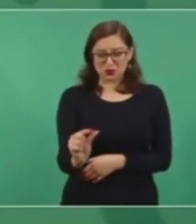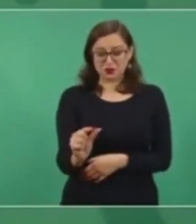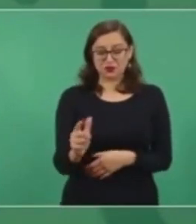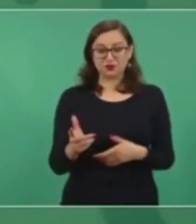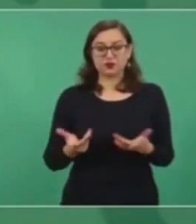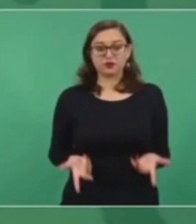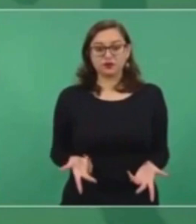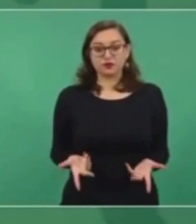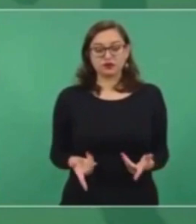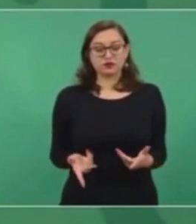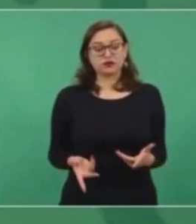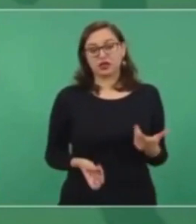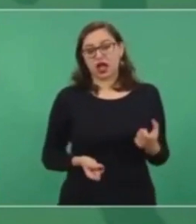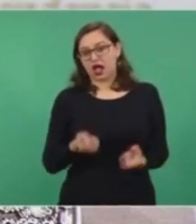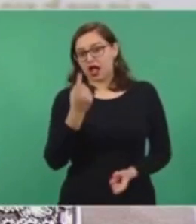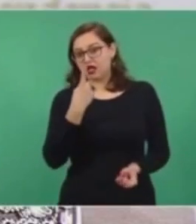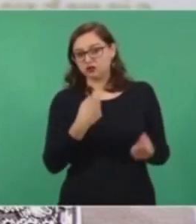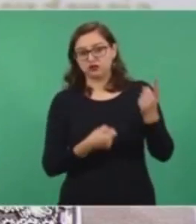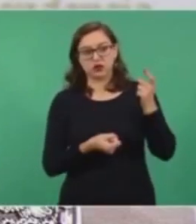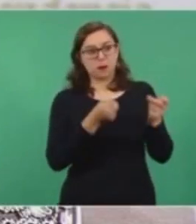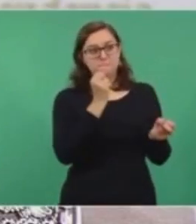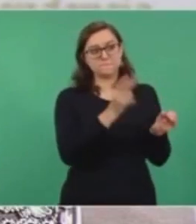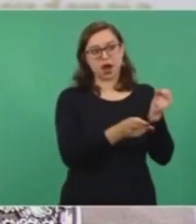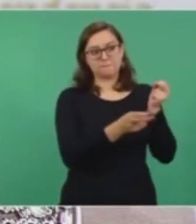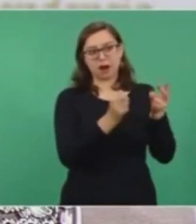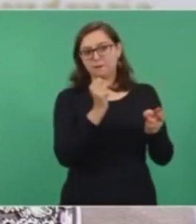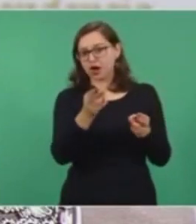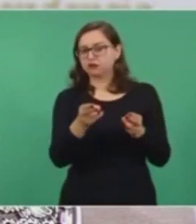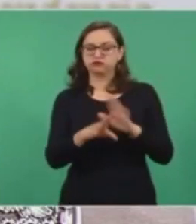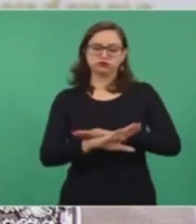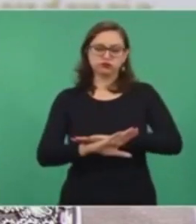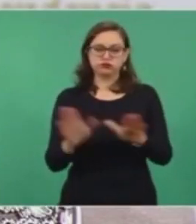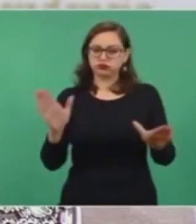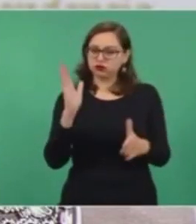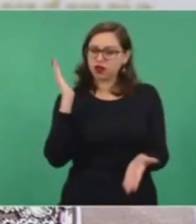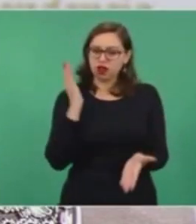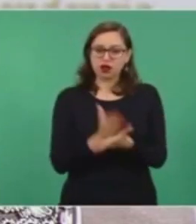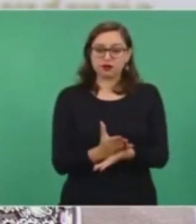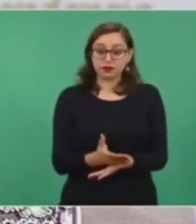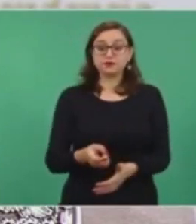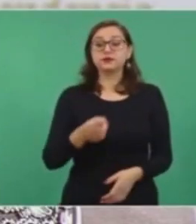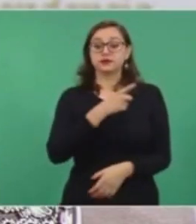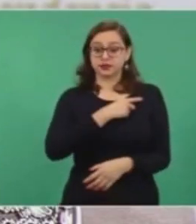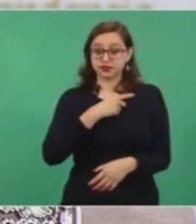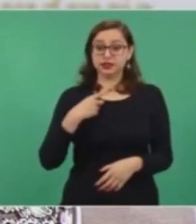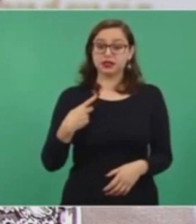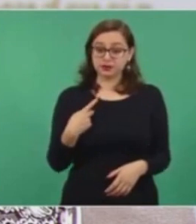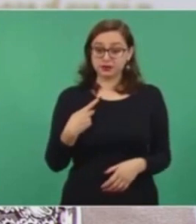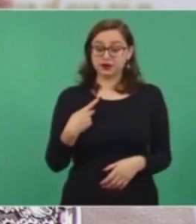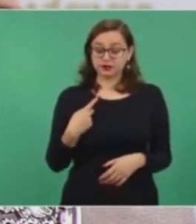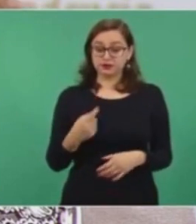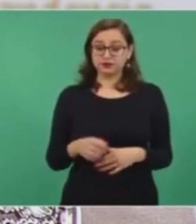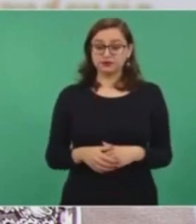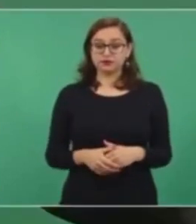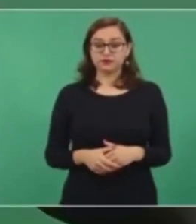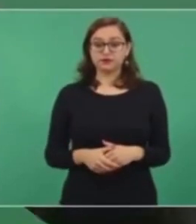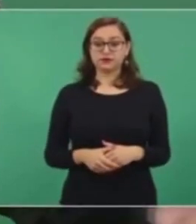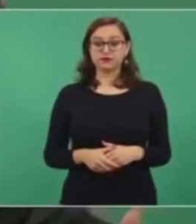haya privilegios arriba, y también